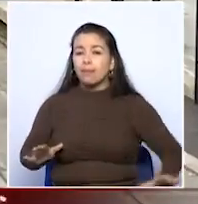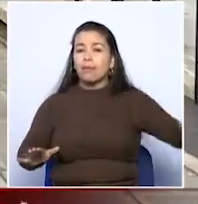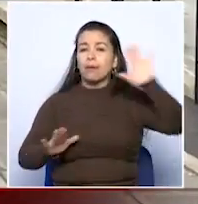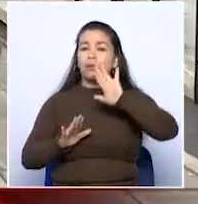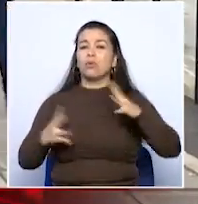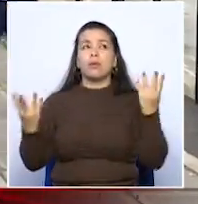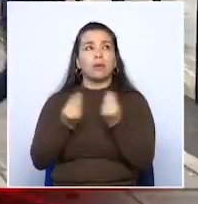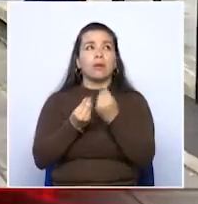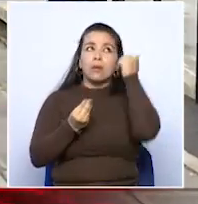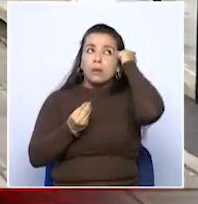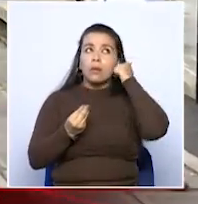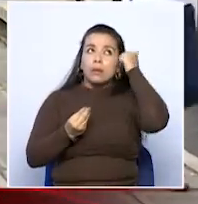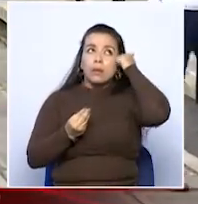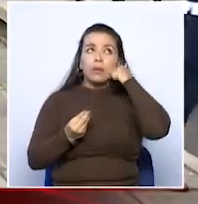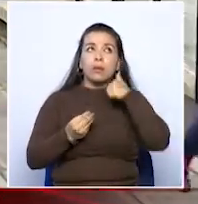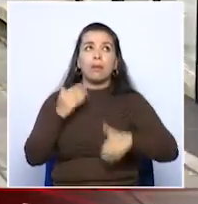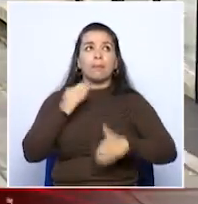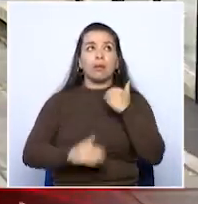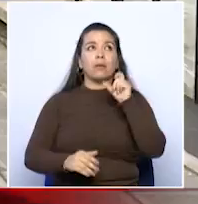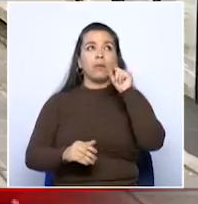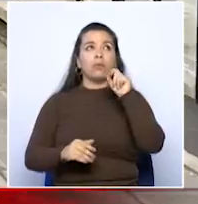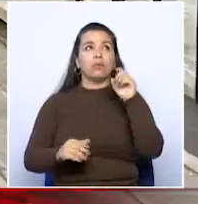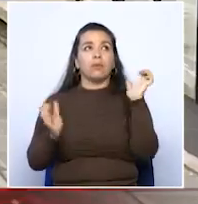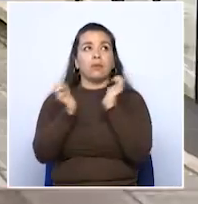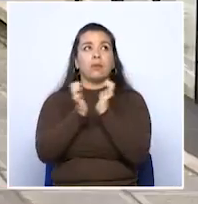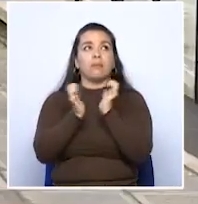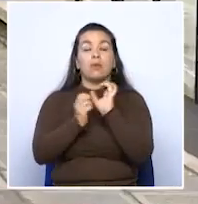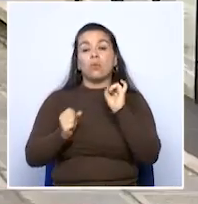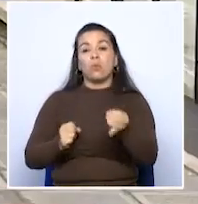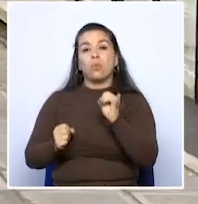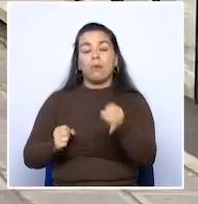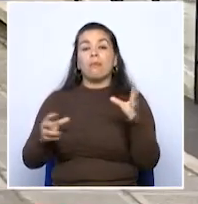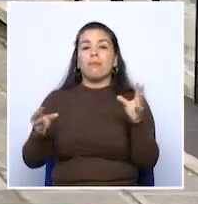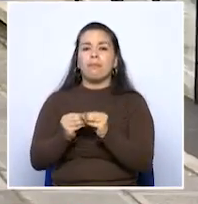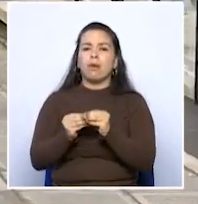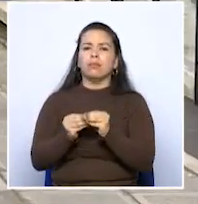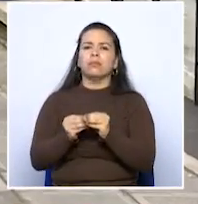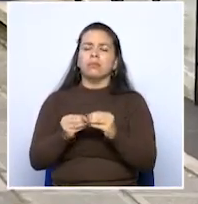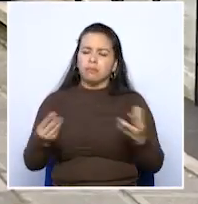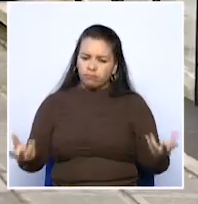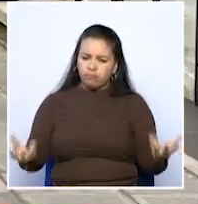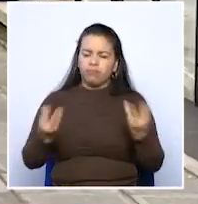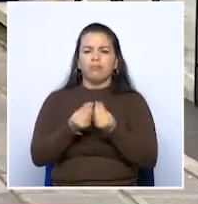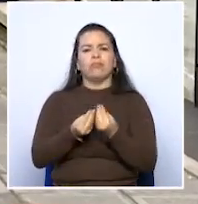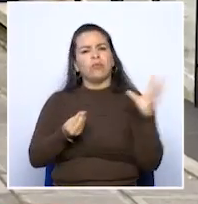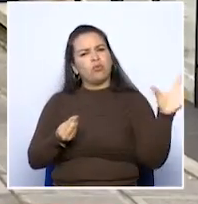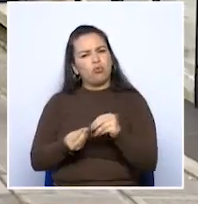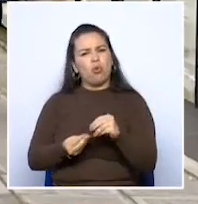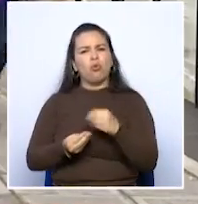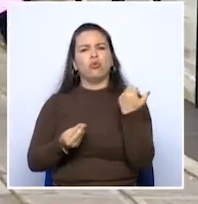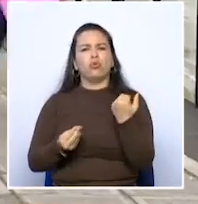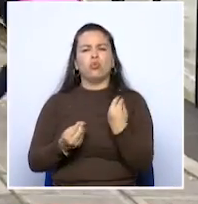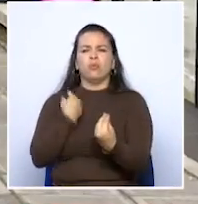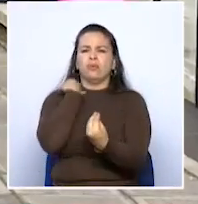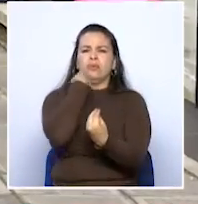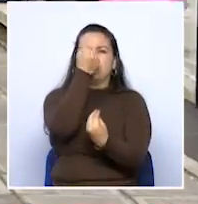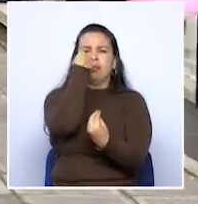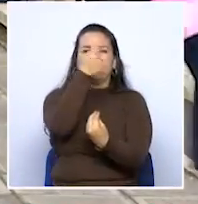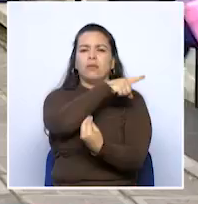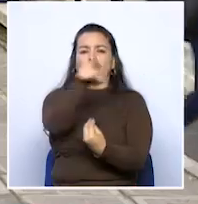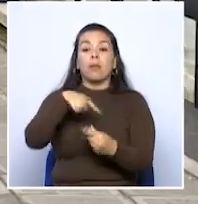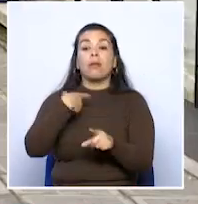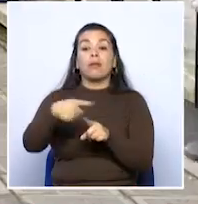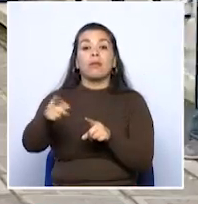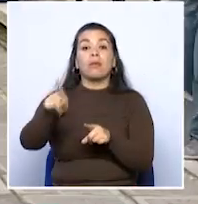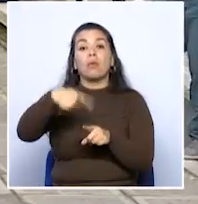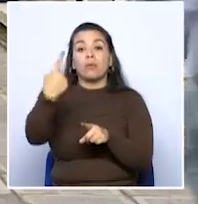Magisterio que arranca el 11 de mayo el jueves y la sumatoria que esperamos se dé a todos los sindicatos del Estado a partir de la semana entrante